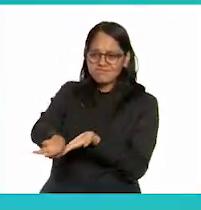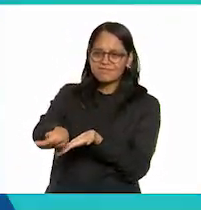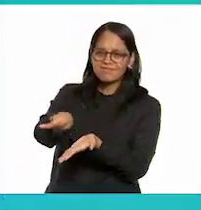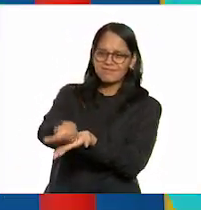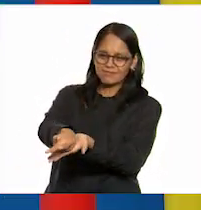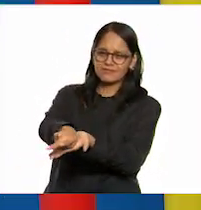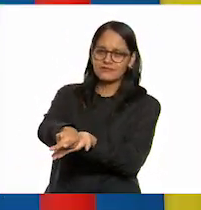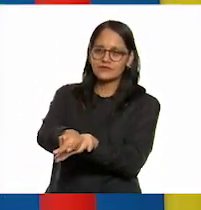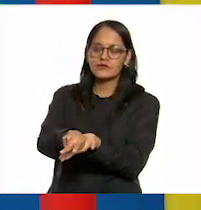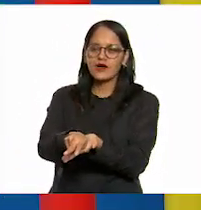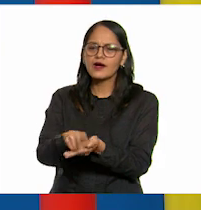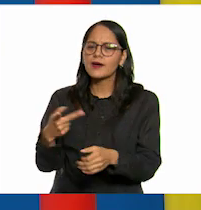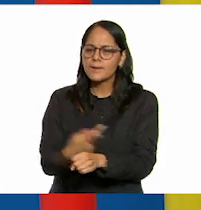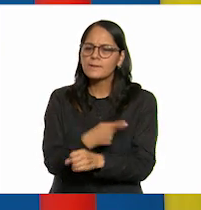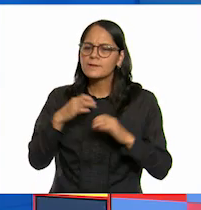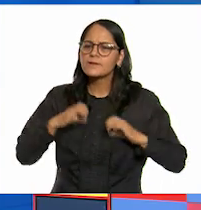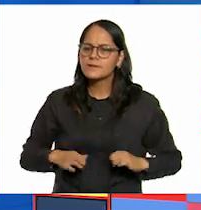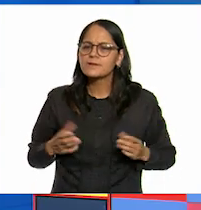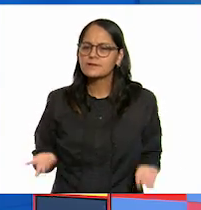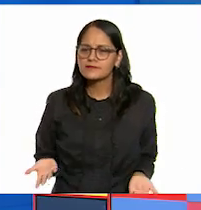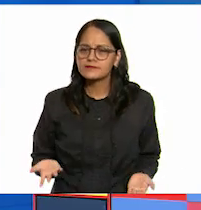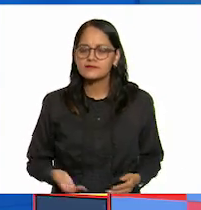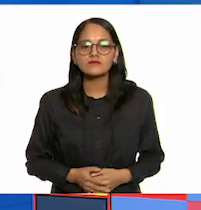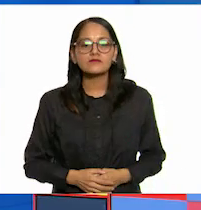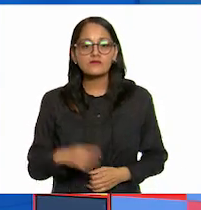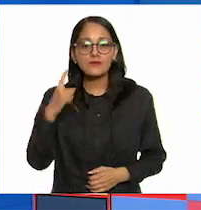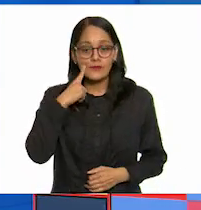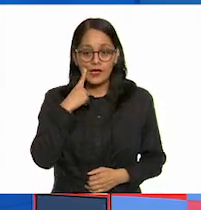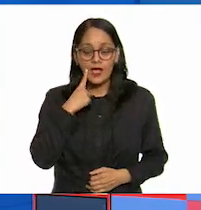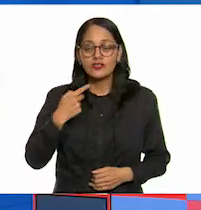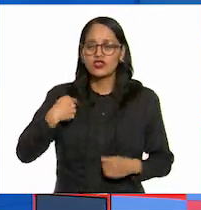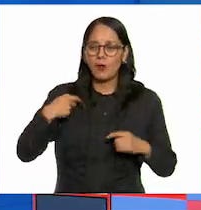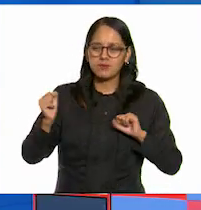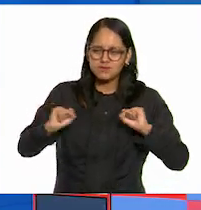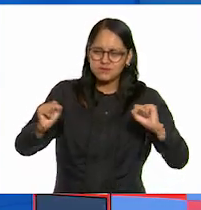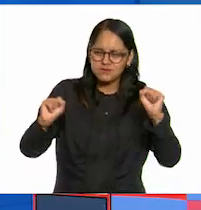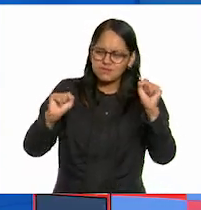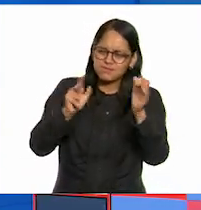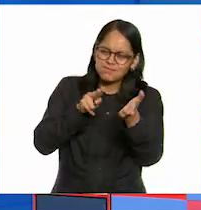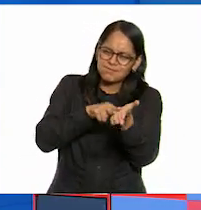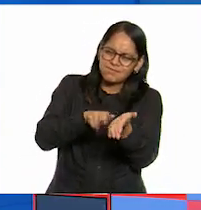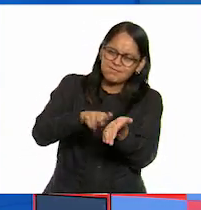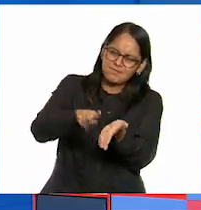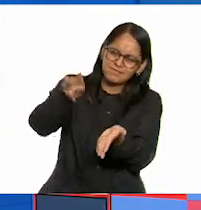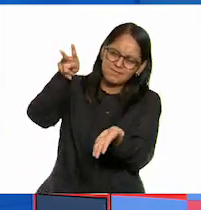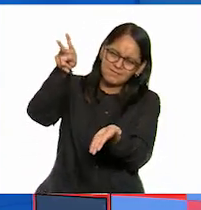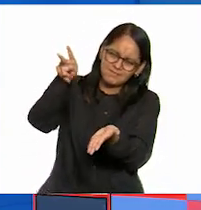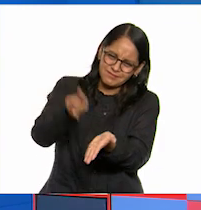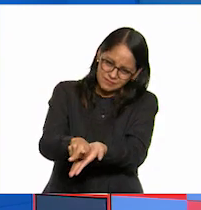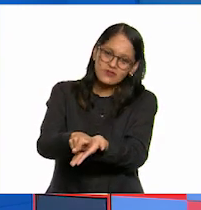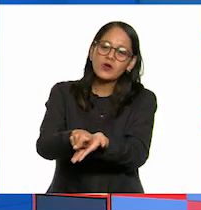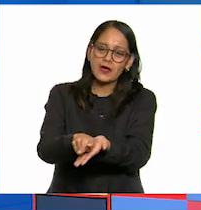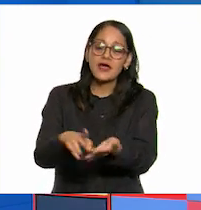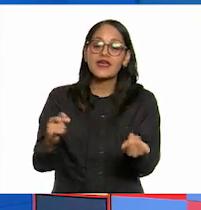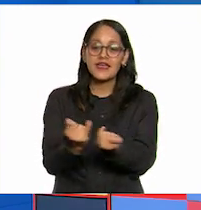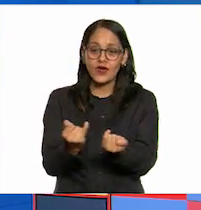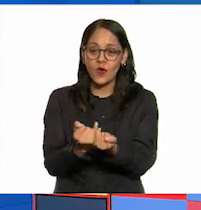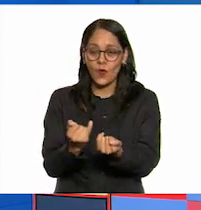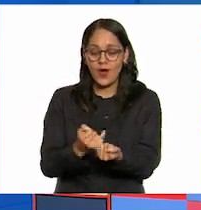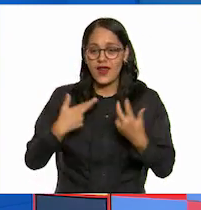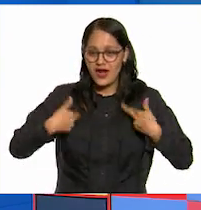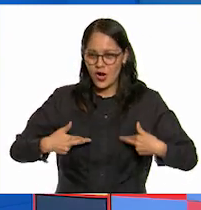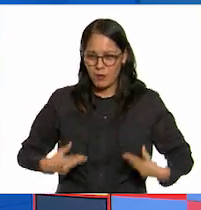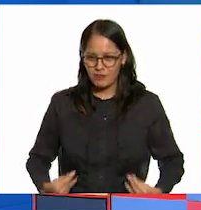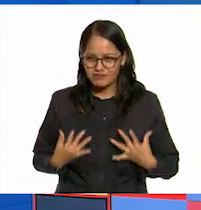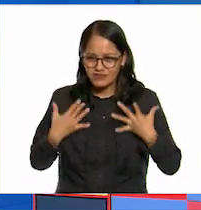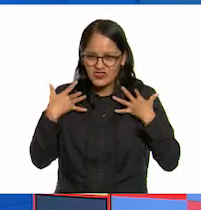ah pues bueno entonces me barro con todo mi cuerpo que queda hecho trizas al igual que la ropa